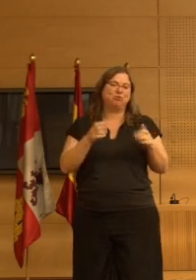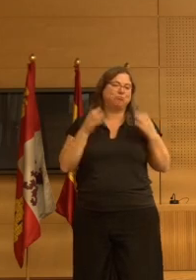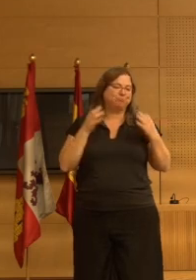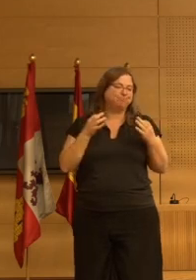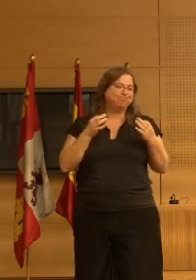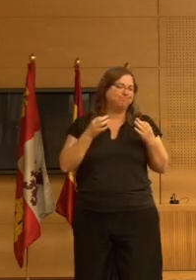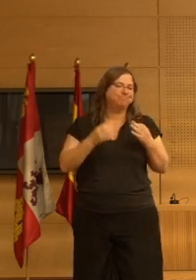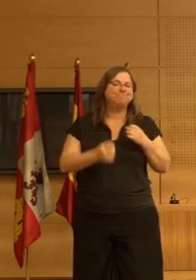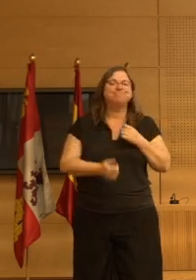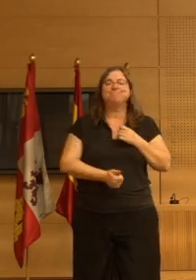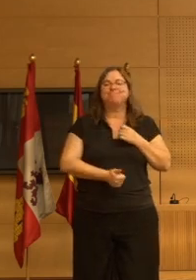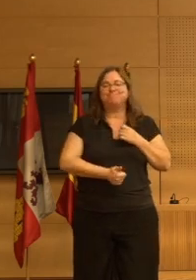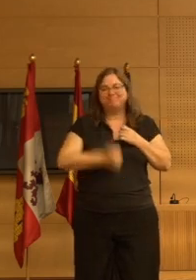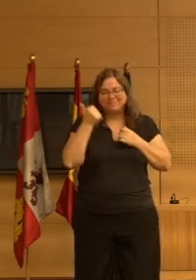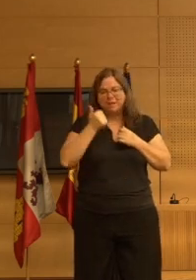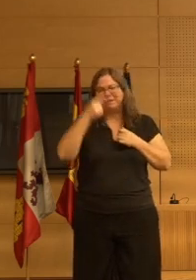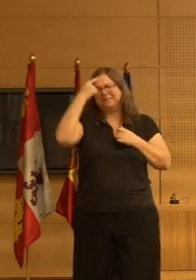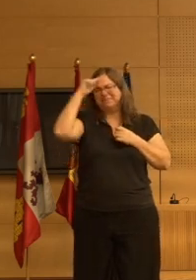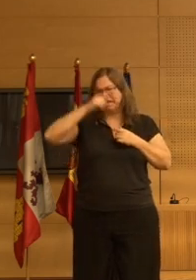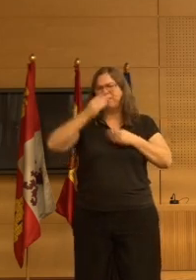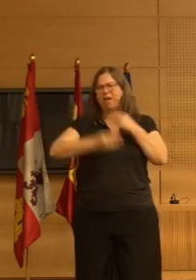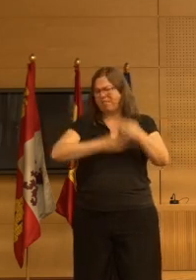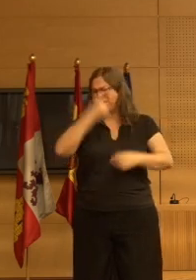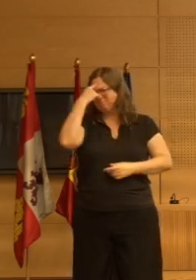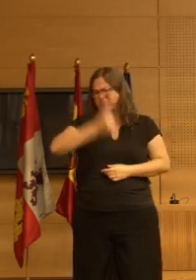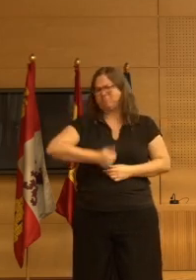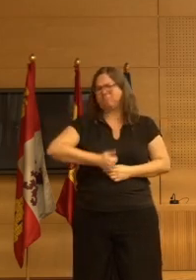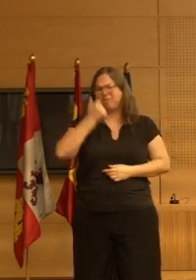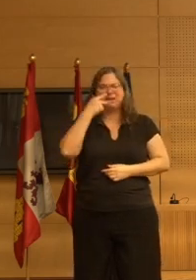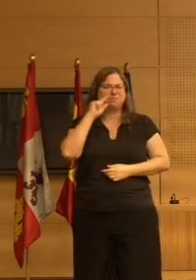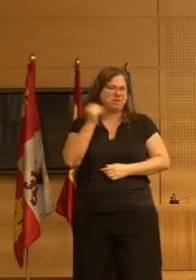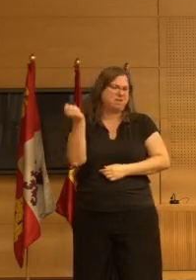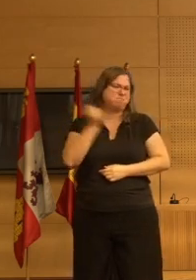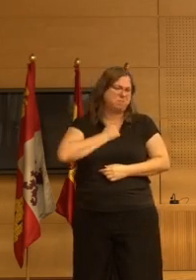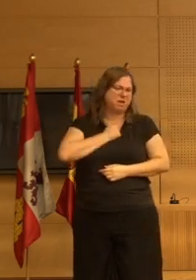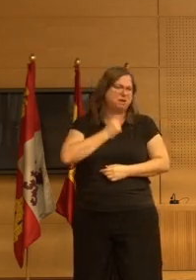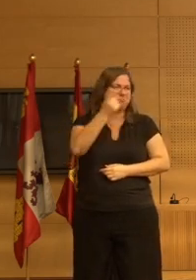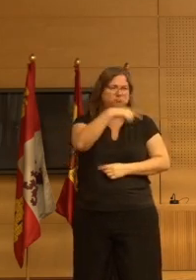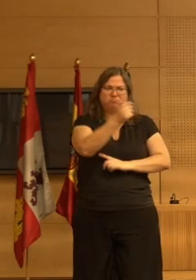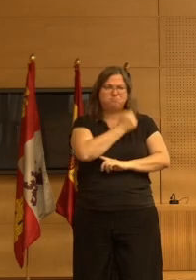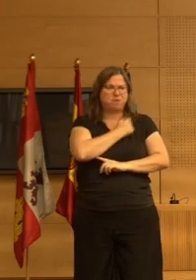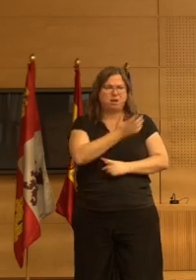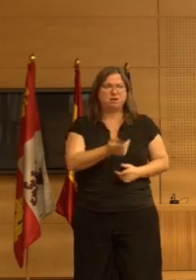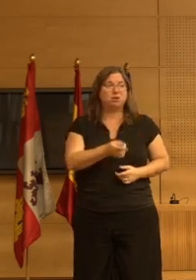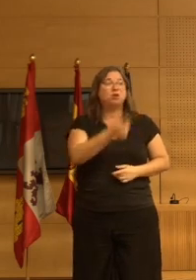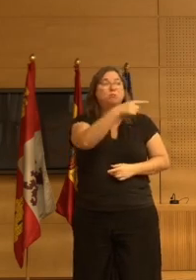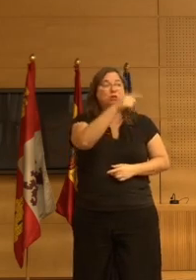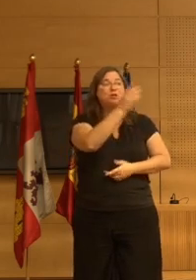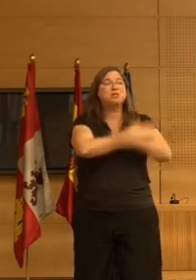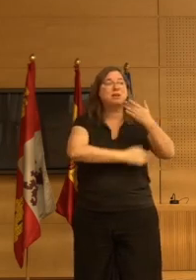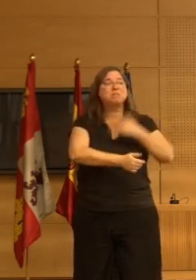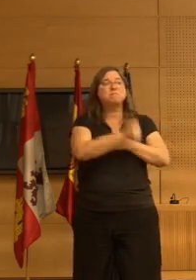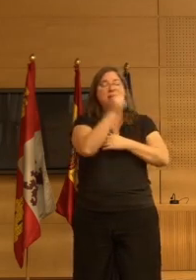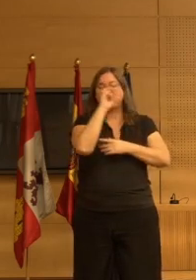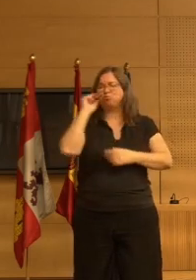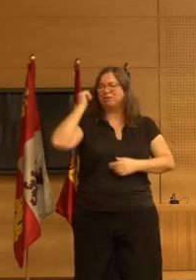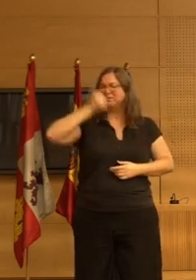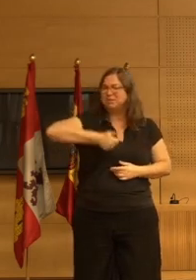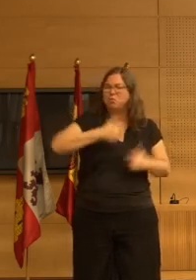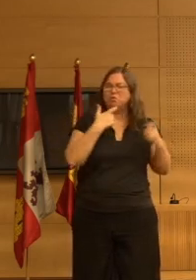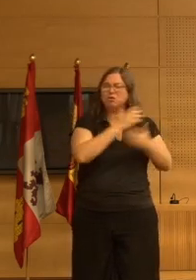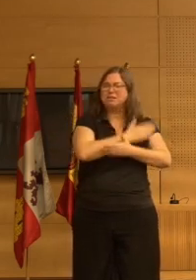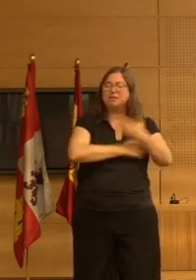con mucho más know-how y mucha más experiencia que nosotros en demencia porque es un sector mucho más antiguo